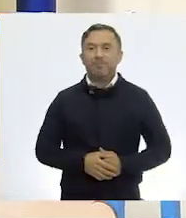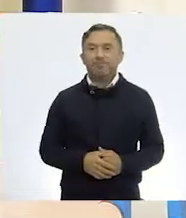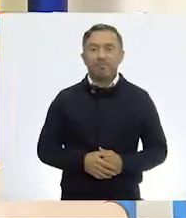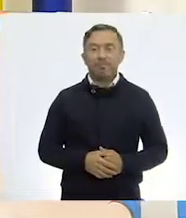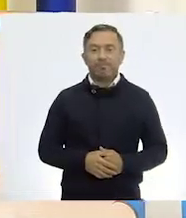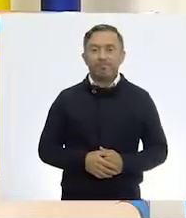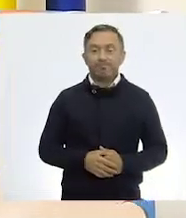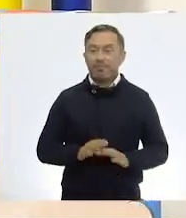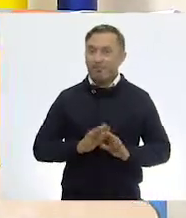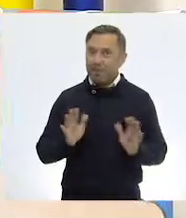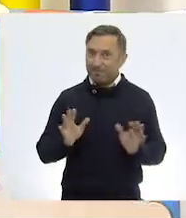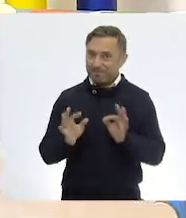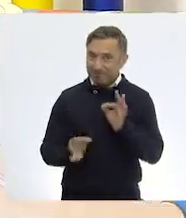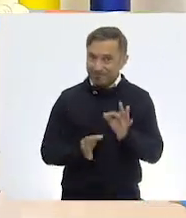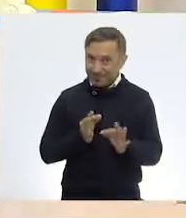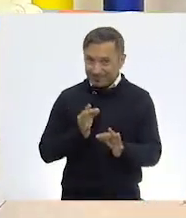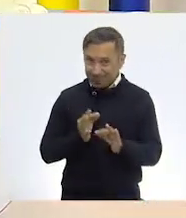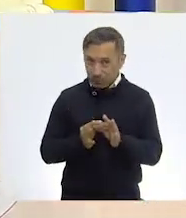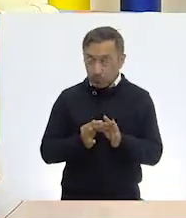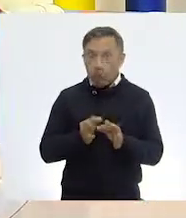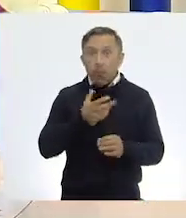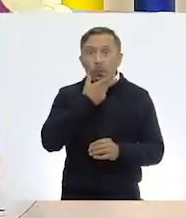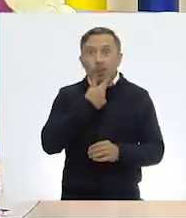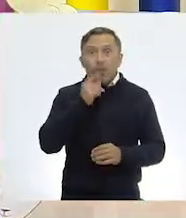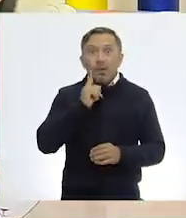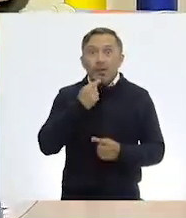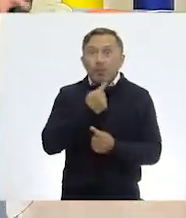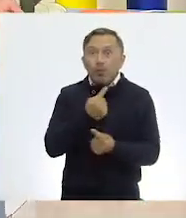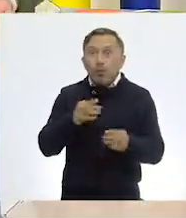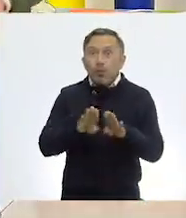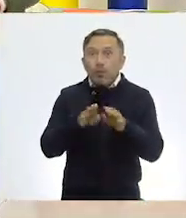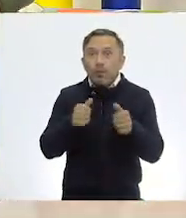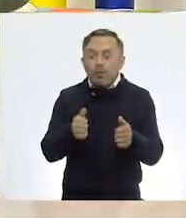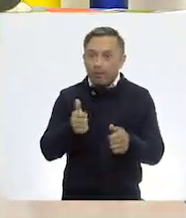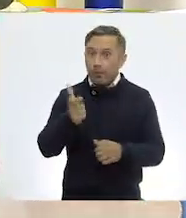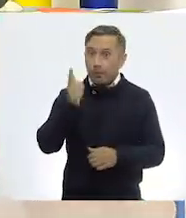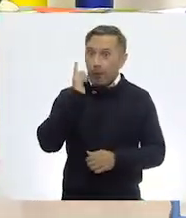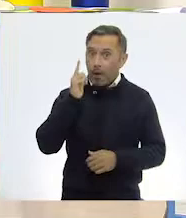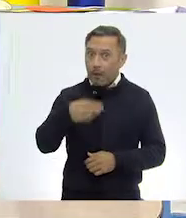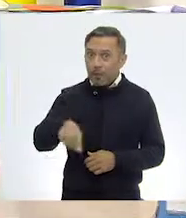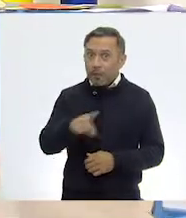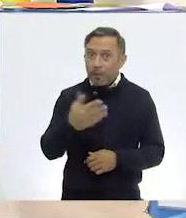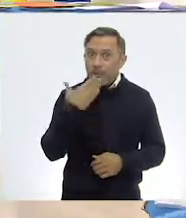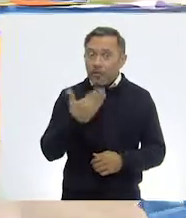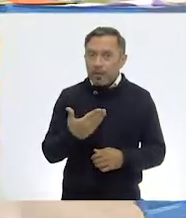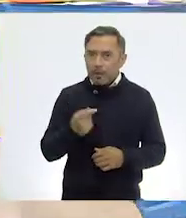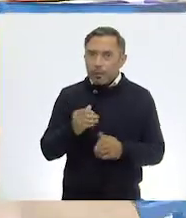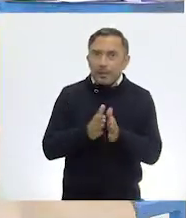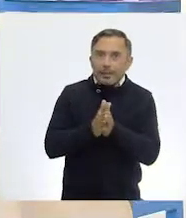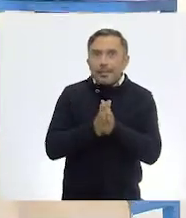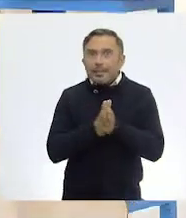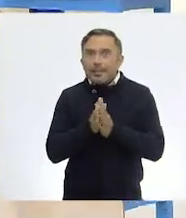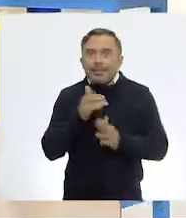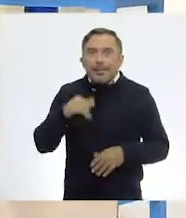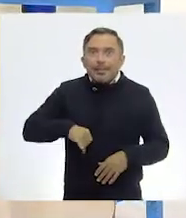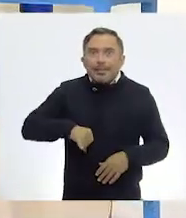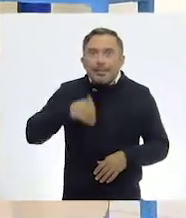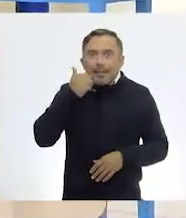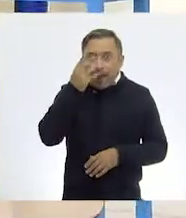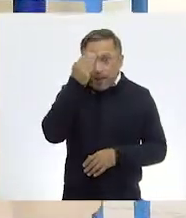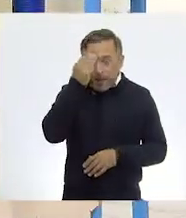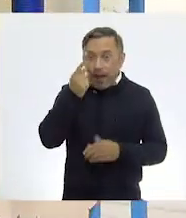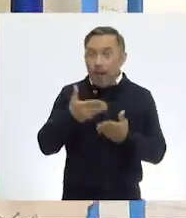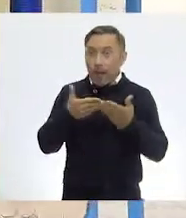Ahora sí, ¿cómo están, niñas y niños? Espero que muy bien y con muchas ganas de aprender, porque estamos a punto de comenzar con la asignatura